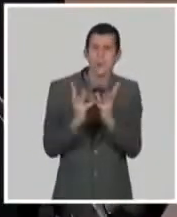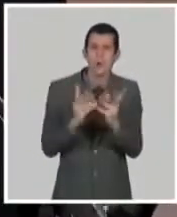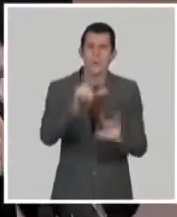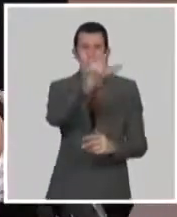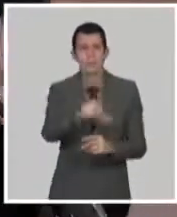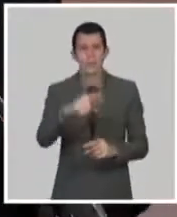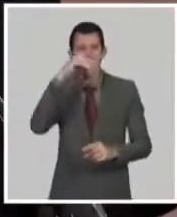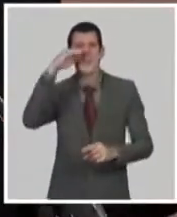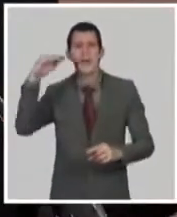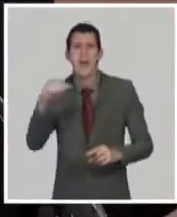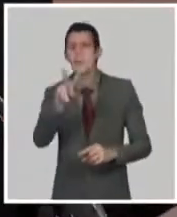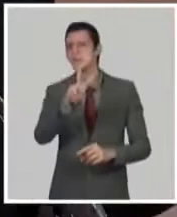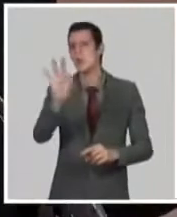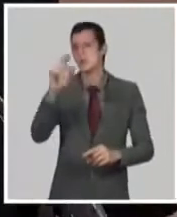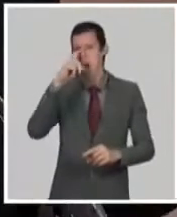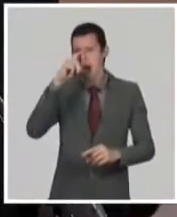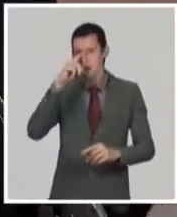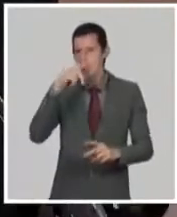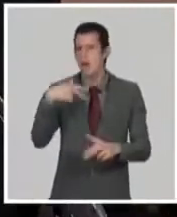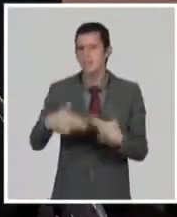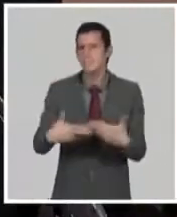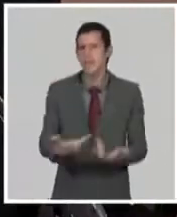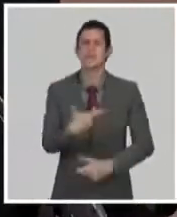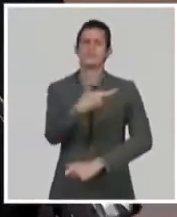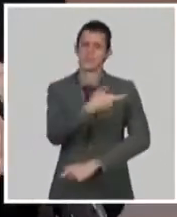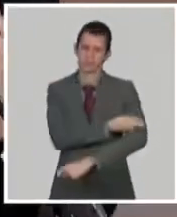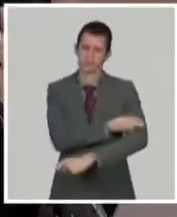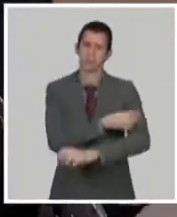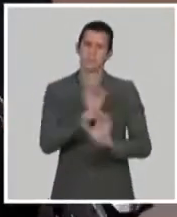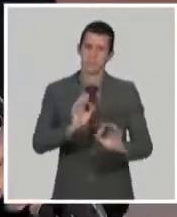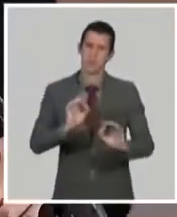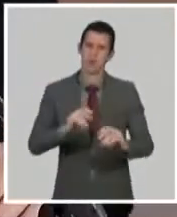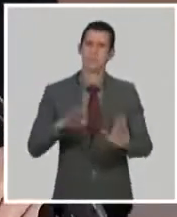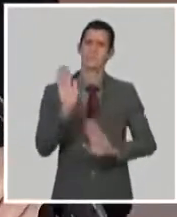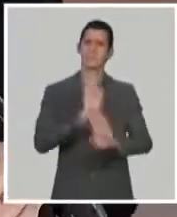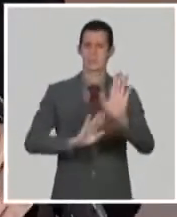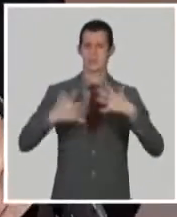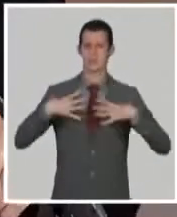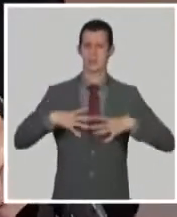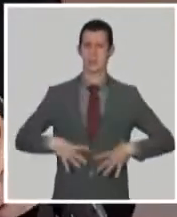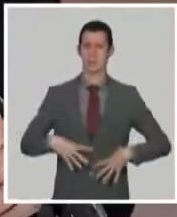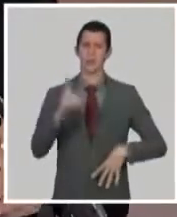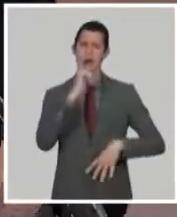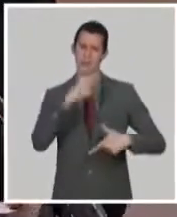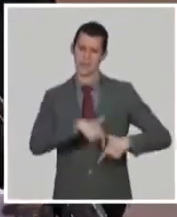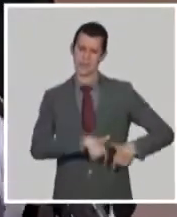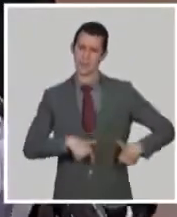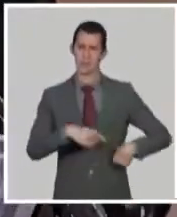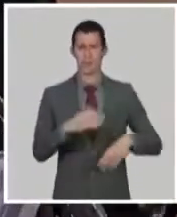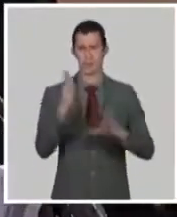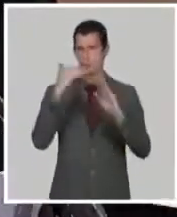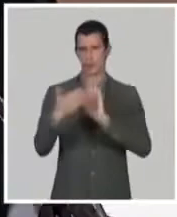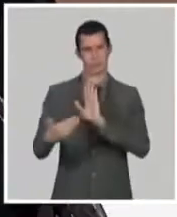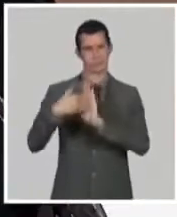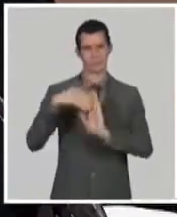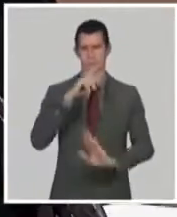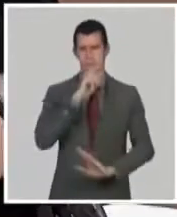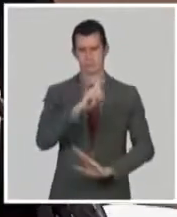años en Cuba se ha vacunado con la vacuna recombinante contra la hepatitis B. Entonces, creo que son elementos que nos